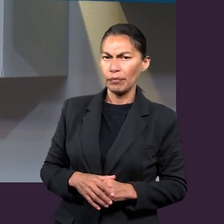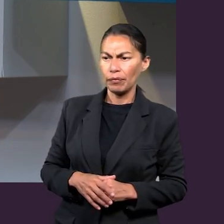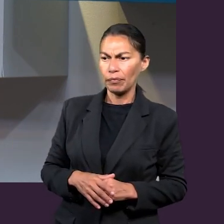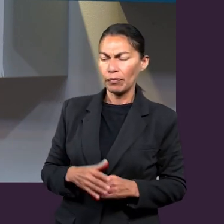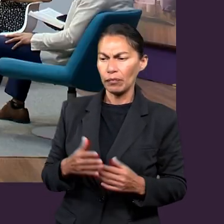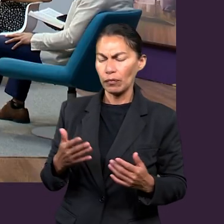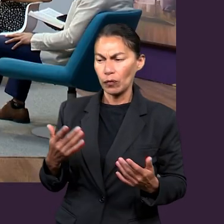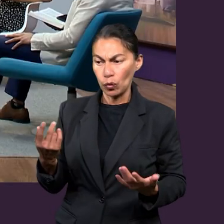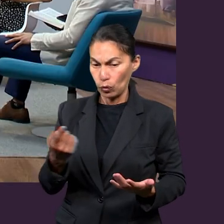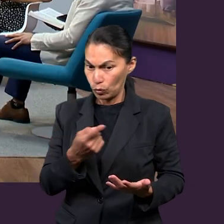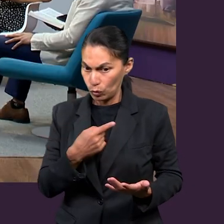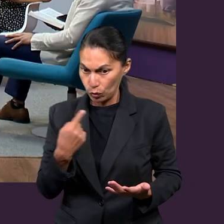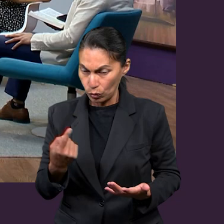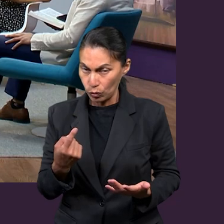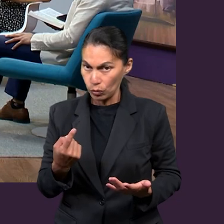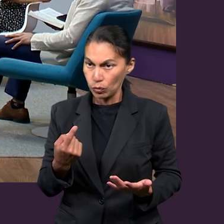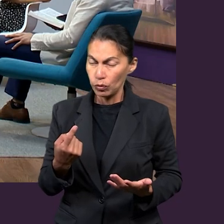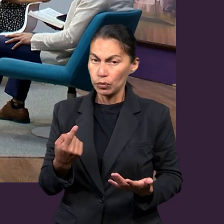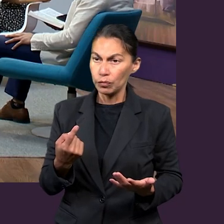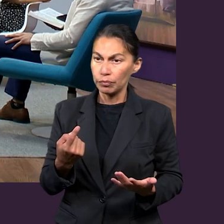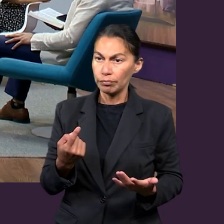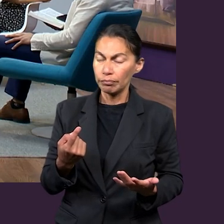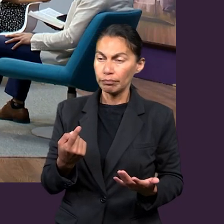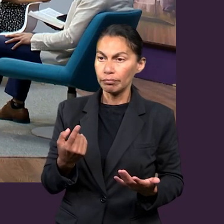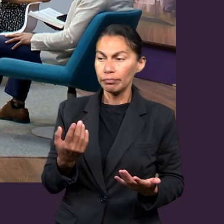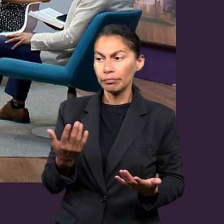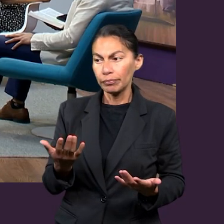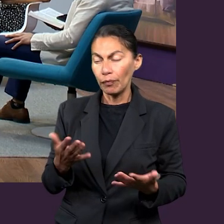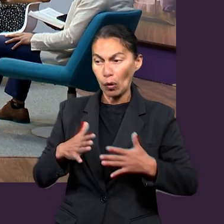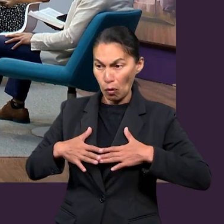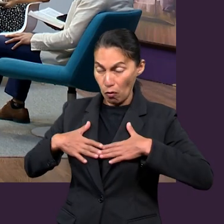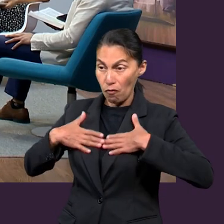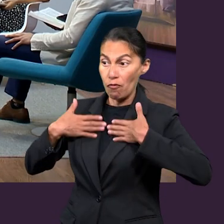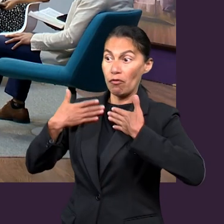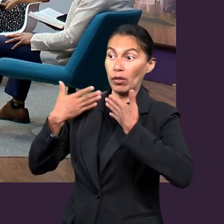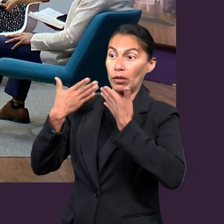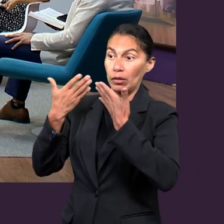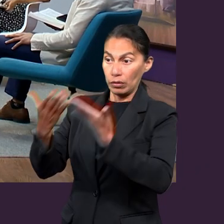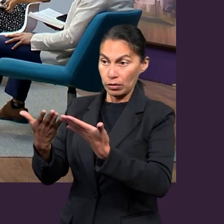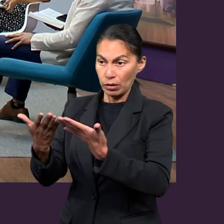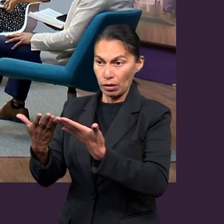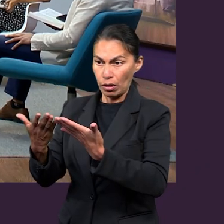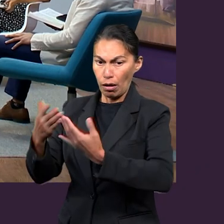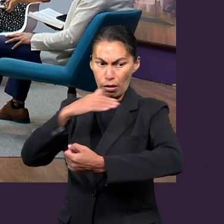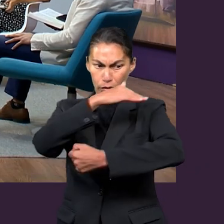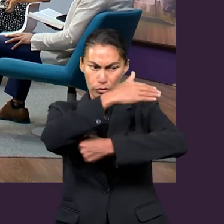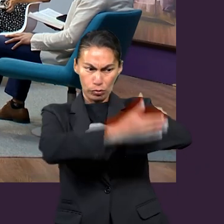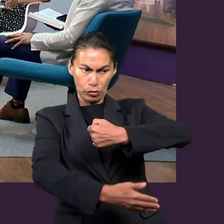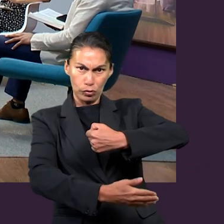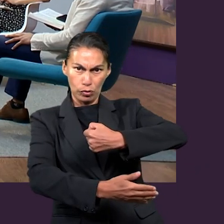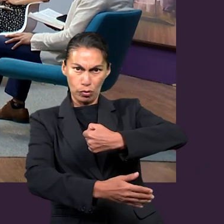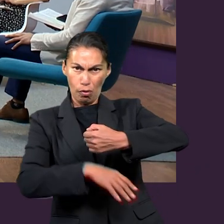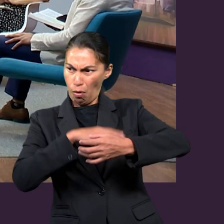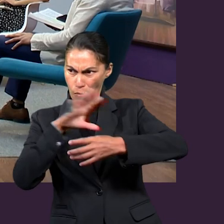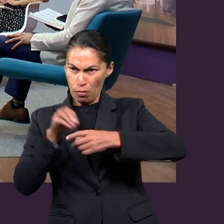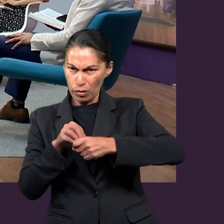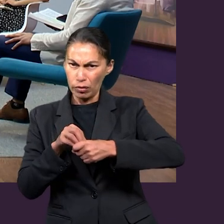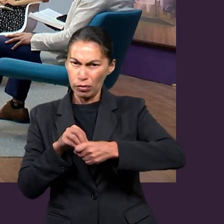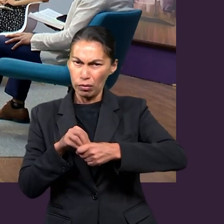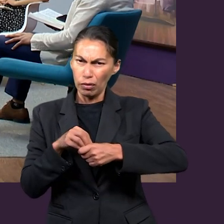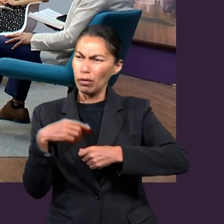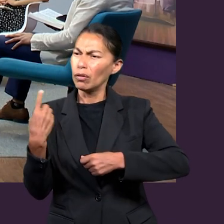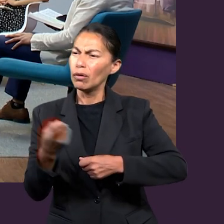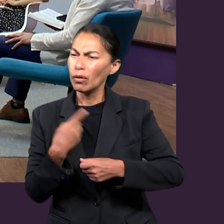¿podemos dar toda nuestra confianza a nuestro escudo? O sea, como